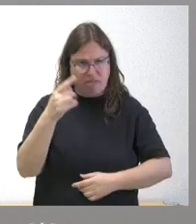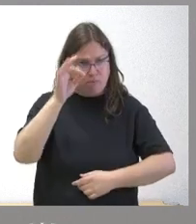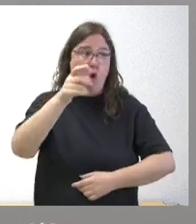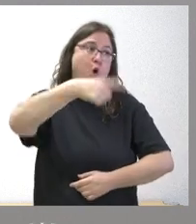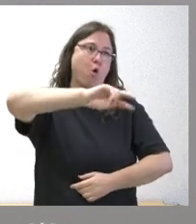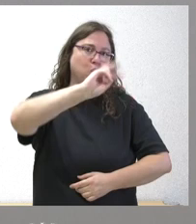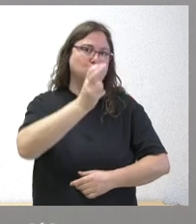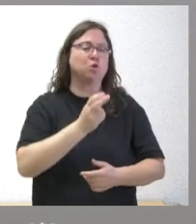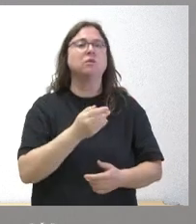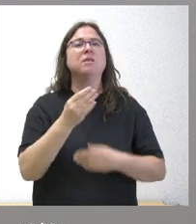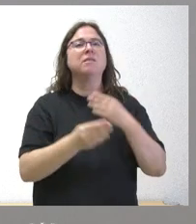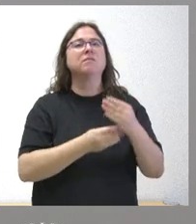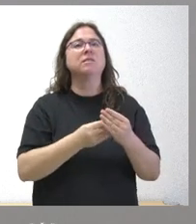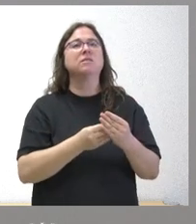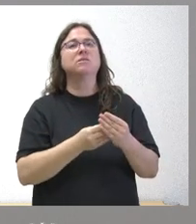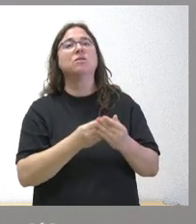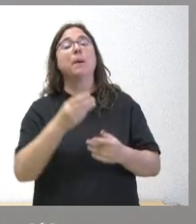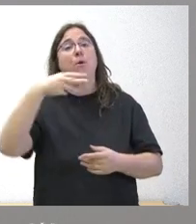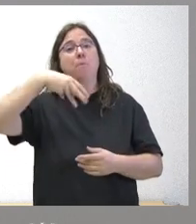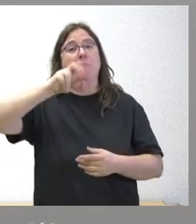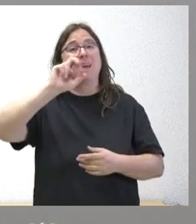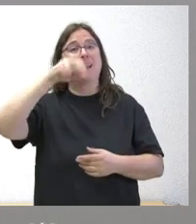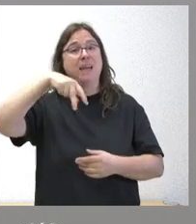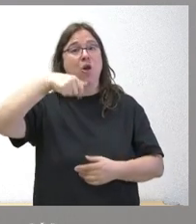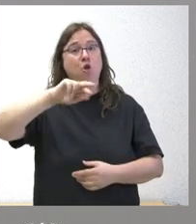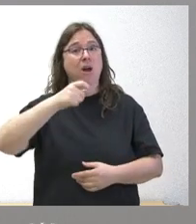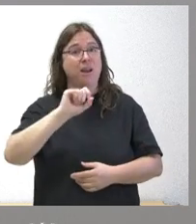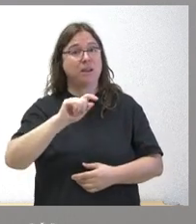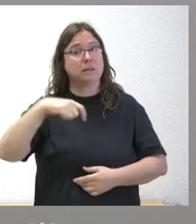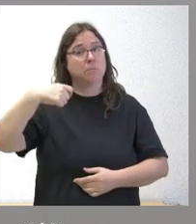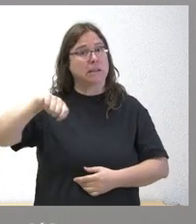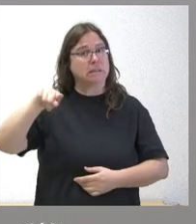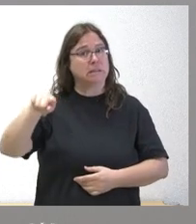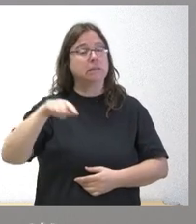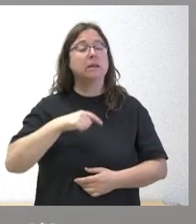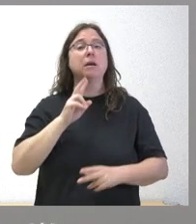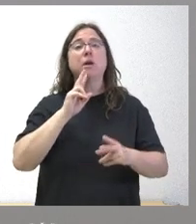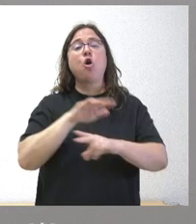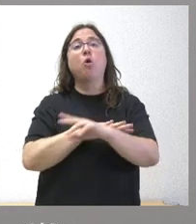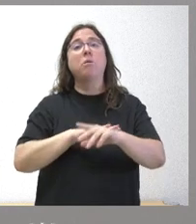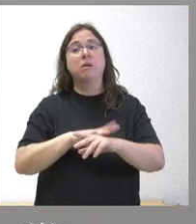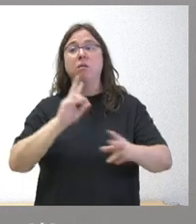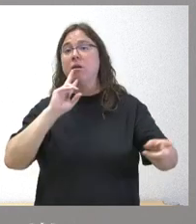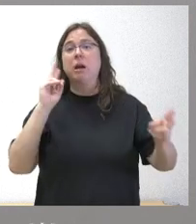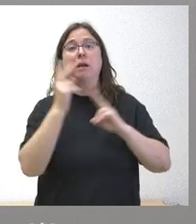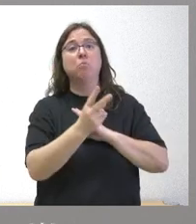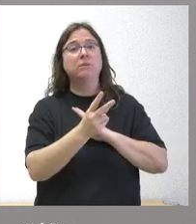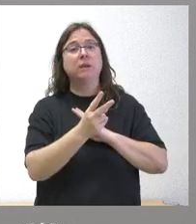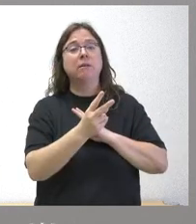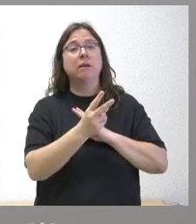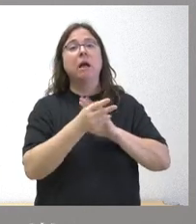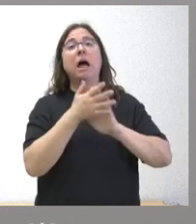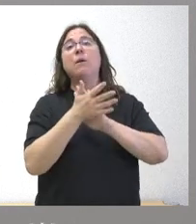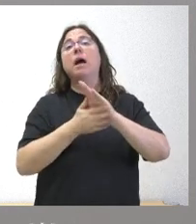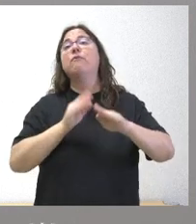España se hizo por Miriam Nogueras al presidente del gobierno y el presidente del gobierno en su respuesta habló de la